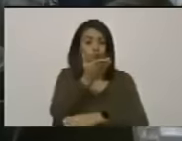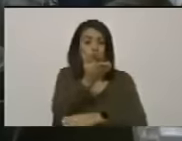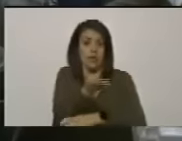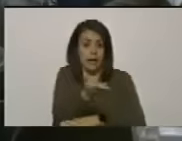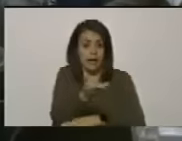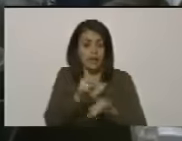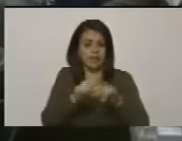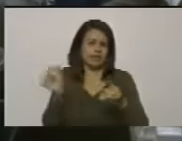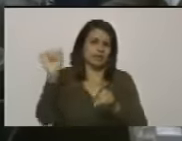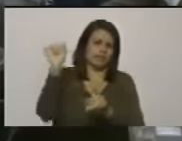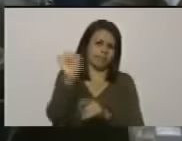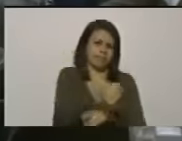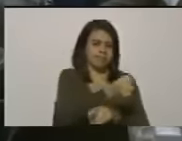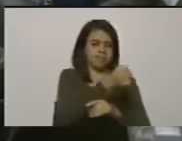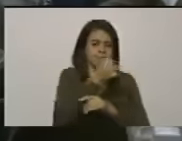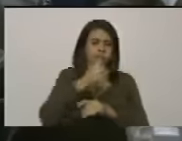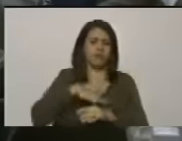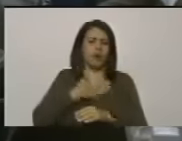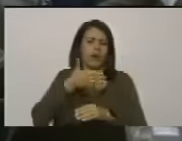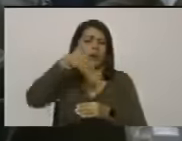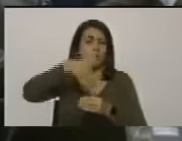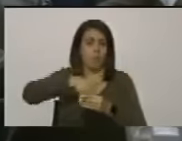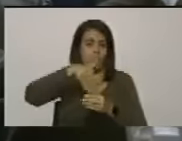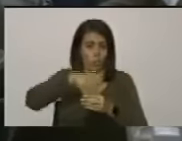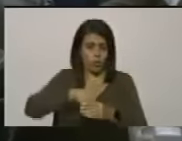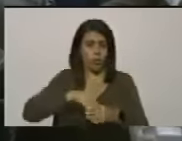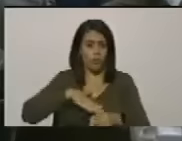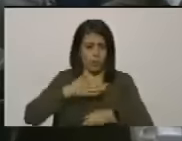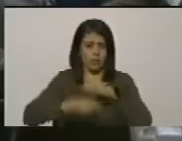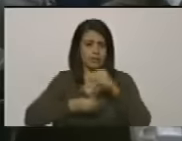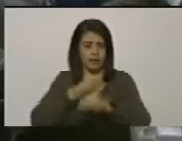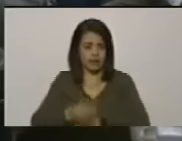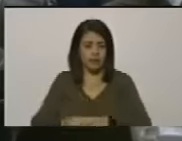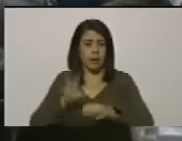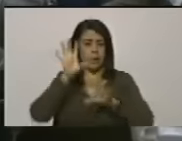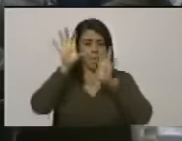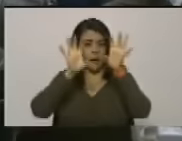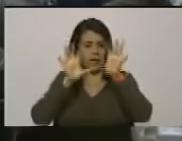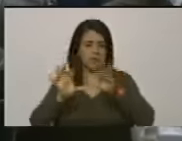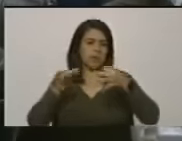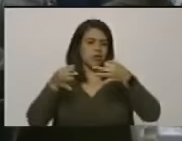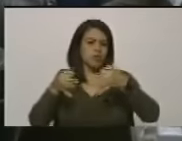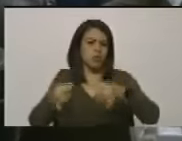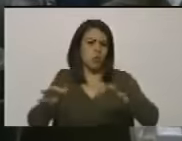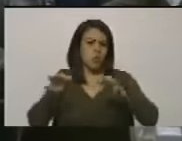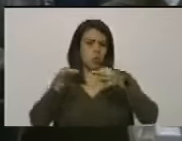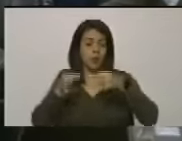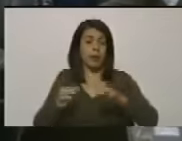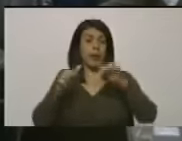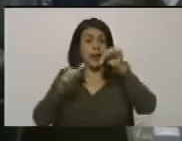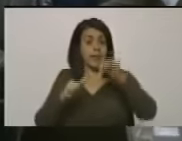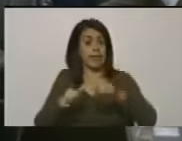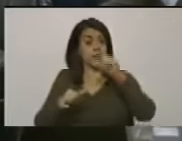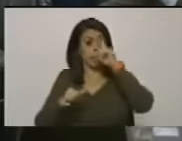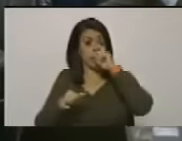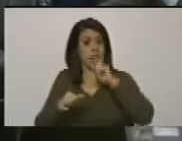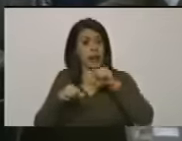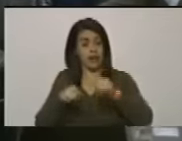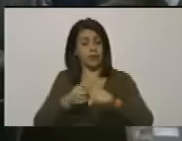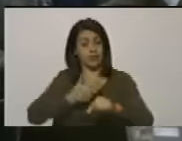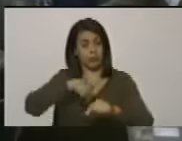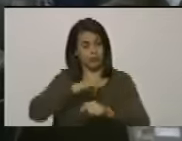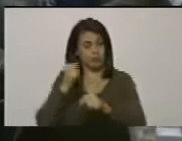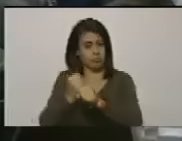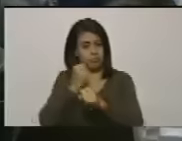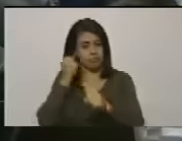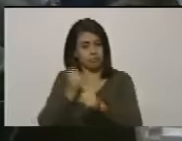es derrotable con votos como lo hacen los países civilizados y este año por cierto vamos a